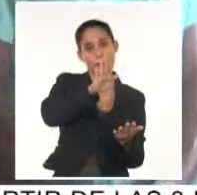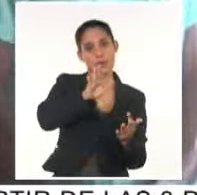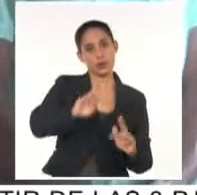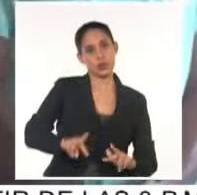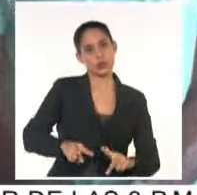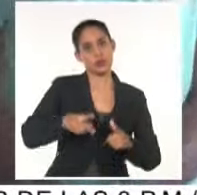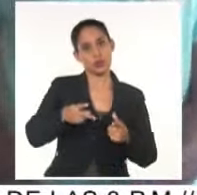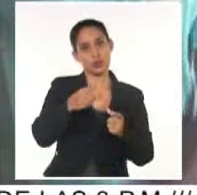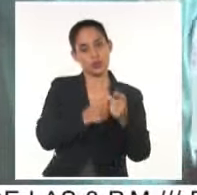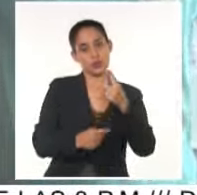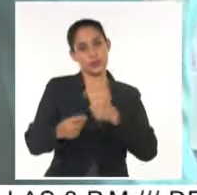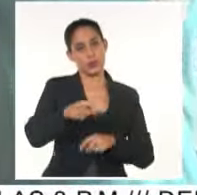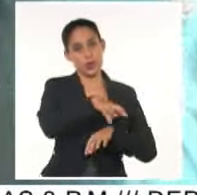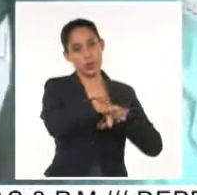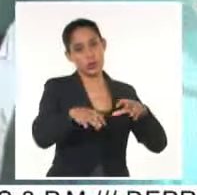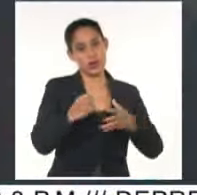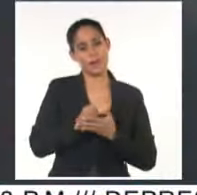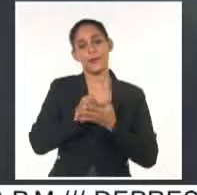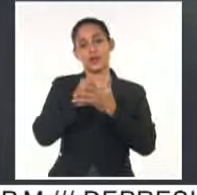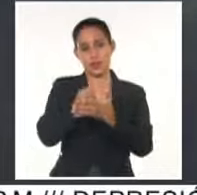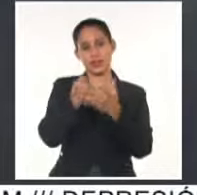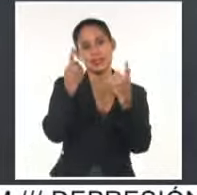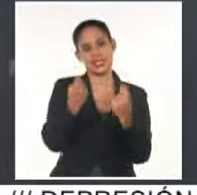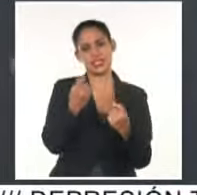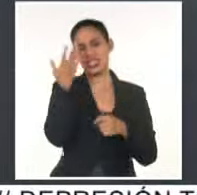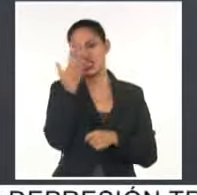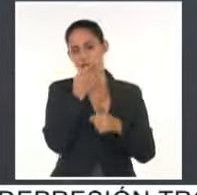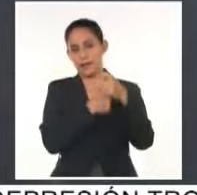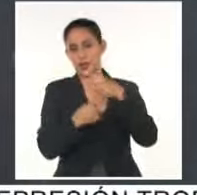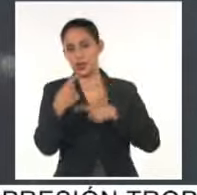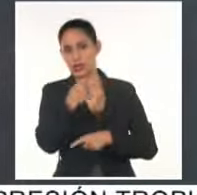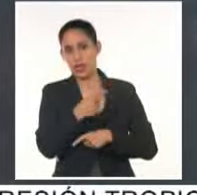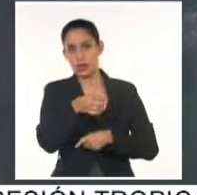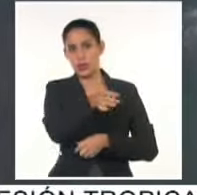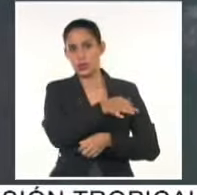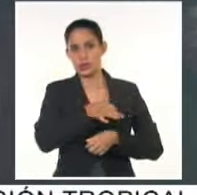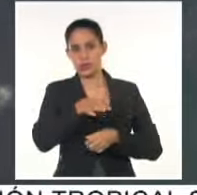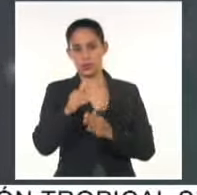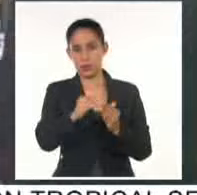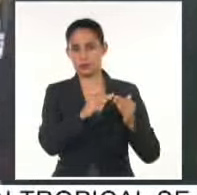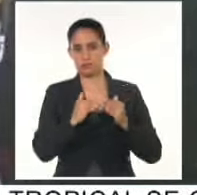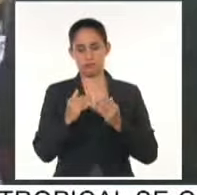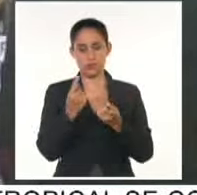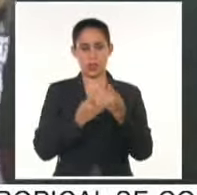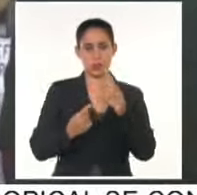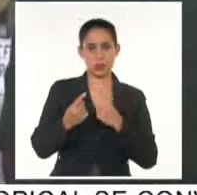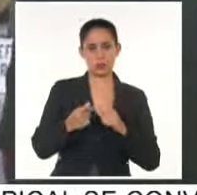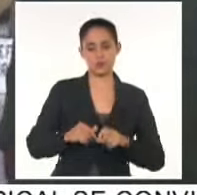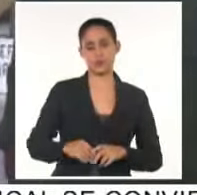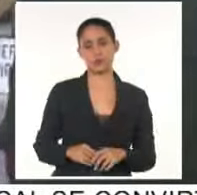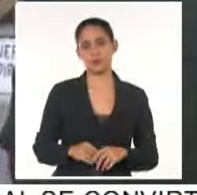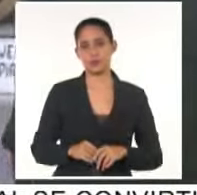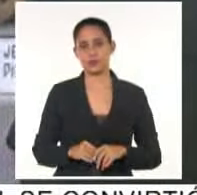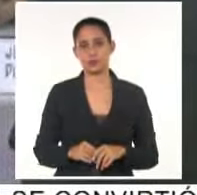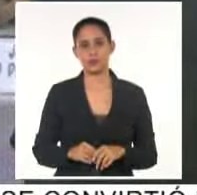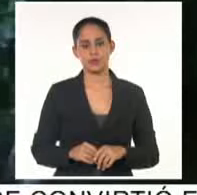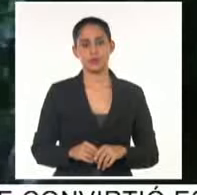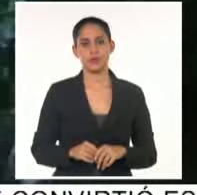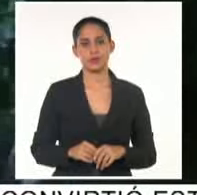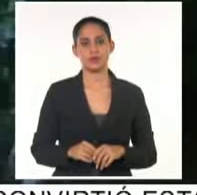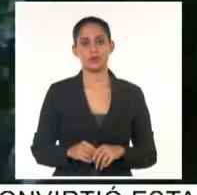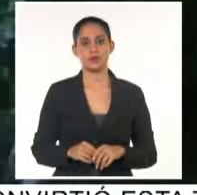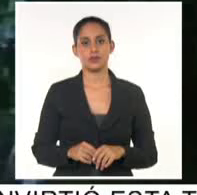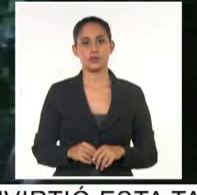locales en apoyar a quienes más lo necesitan. Miguel Ángel Sánchez y José Daniel Ortiz, Canal Cubano de Noticias.